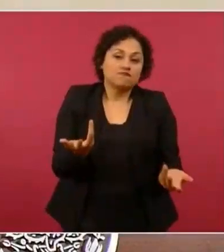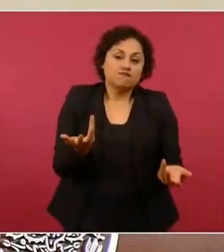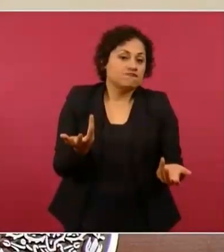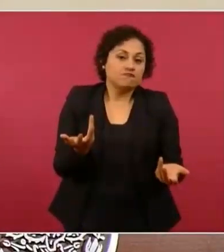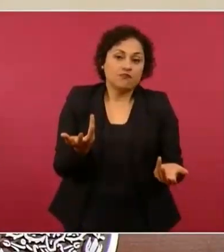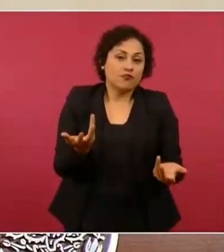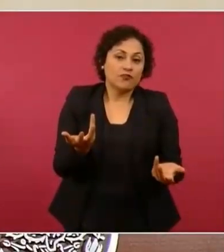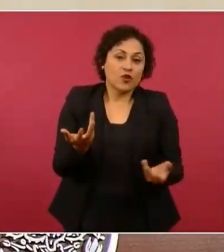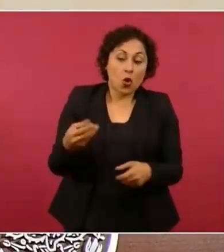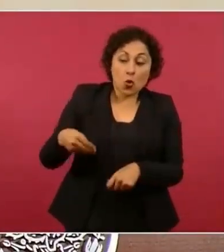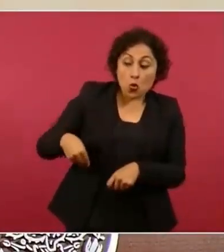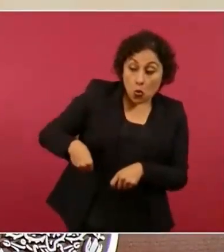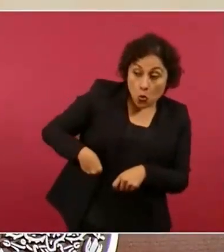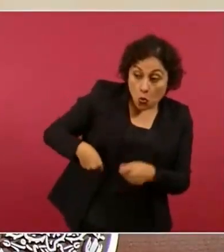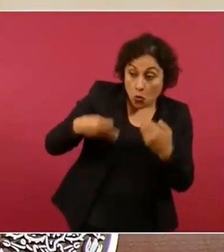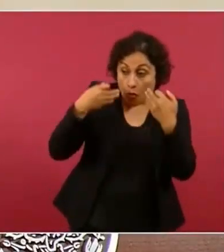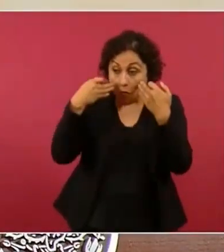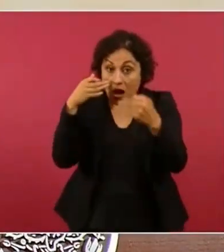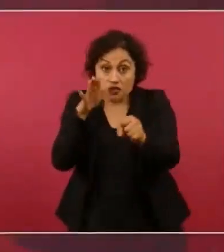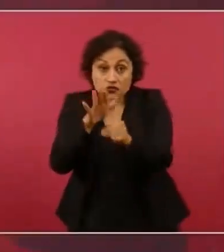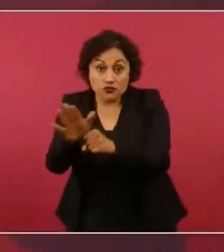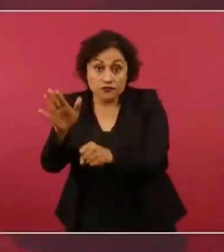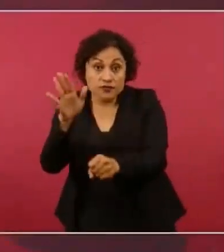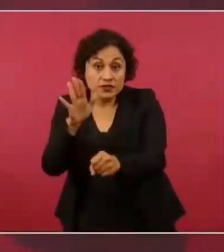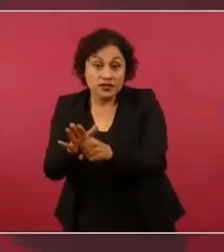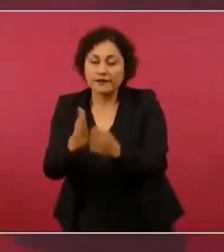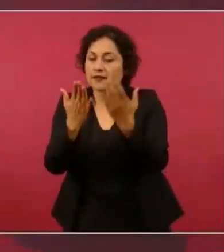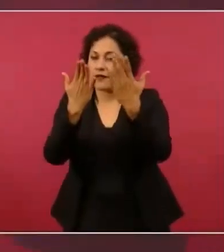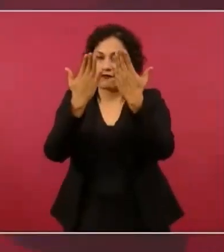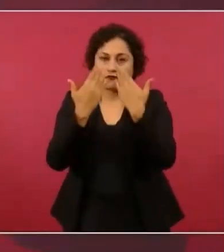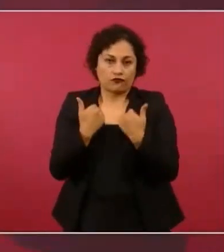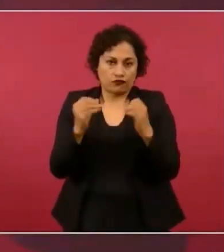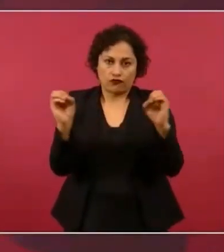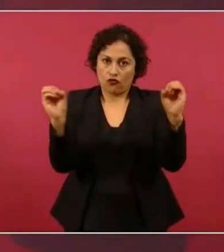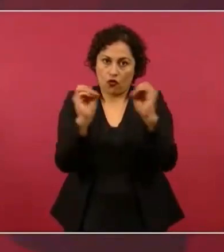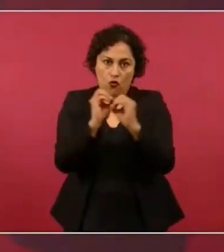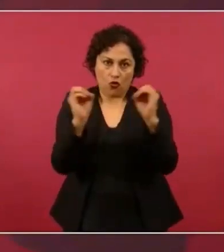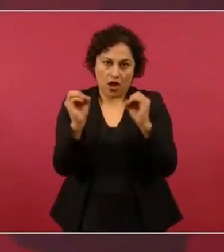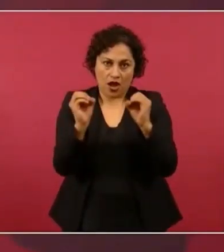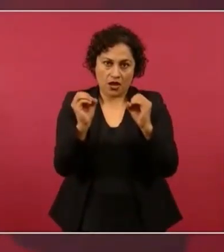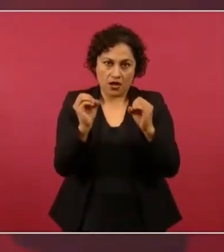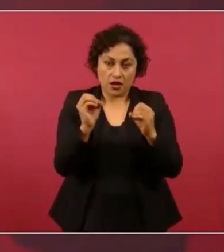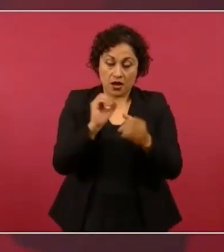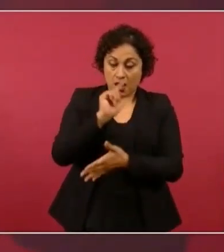certeza y carece de seguridad jurídica.